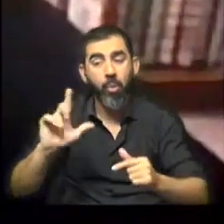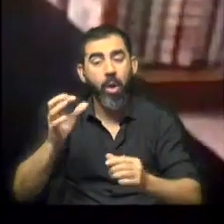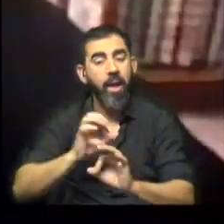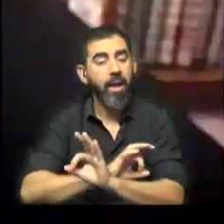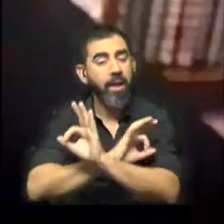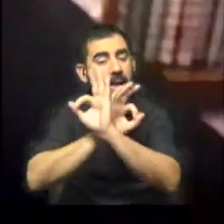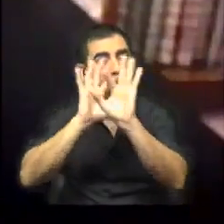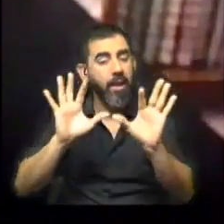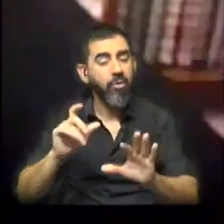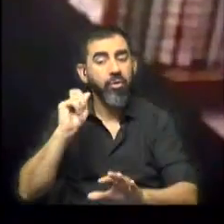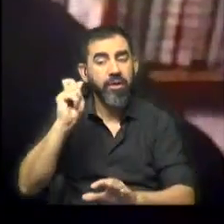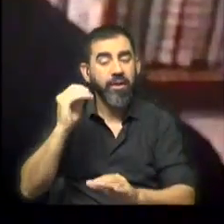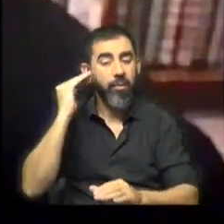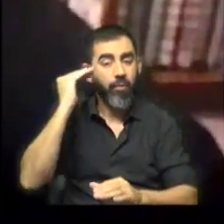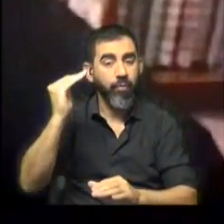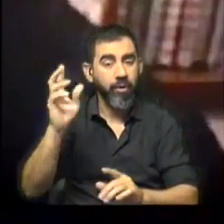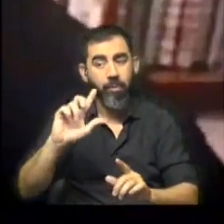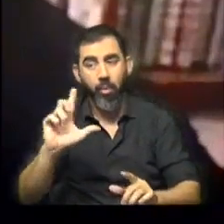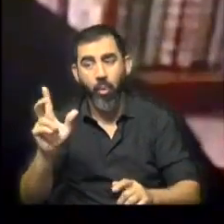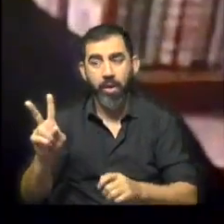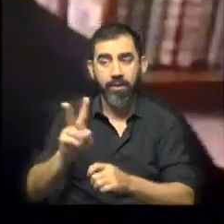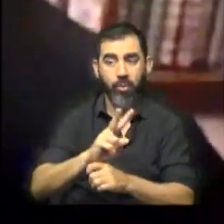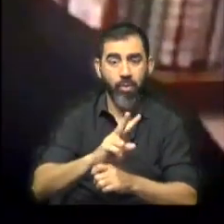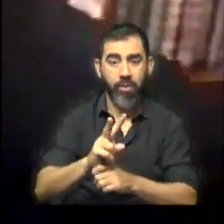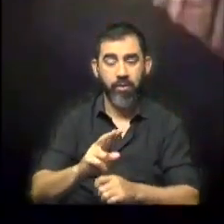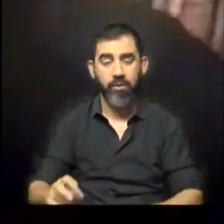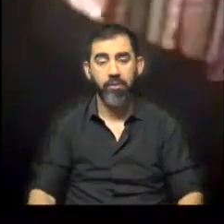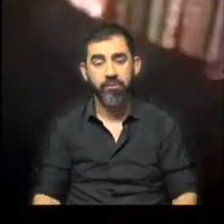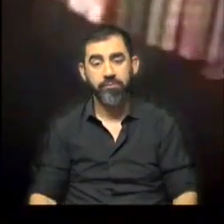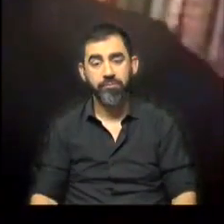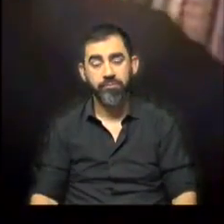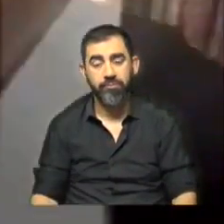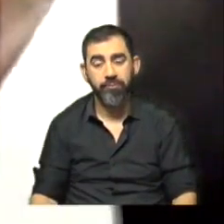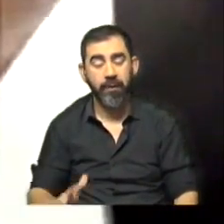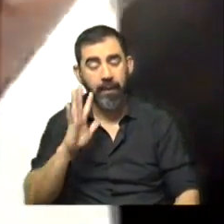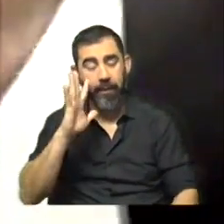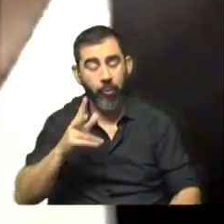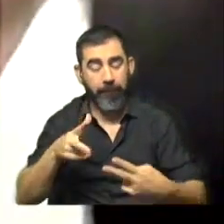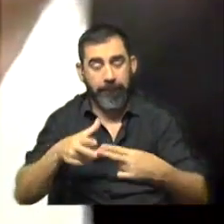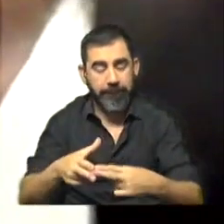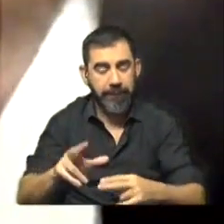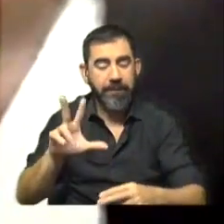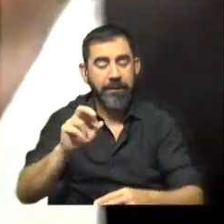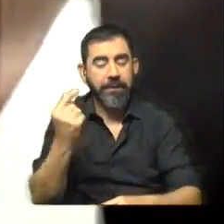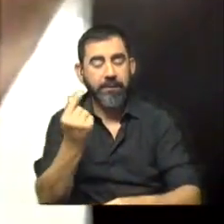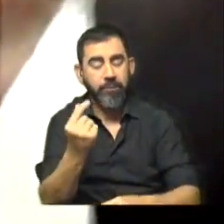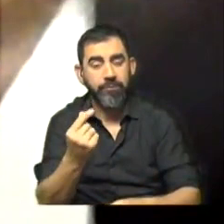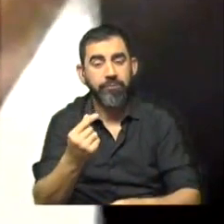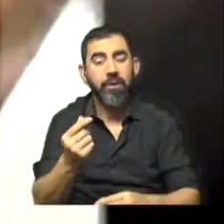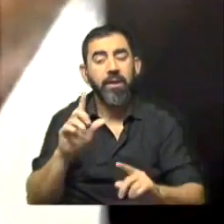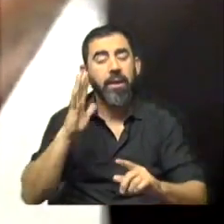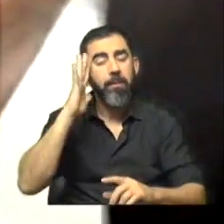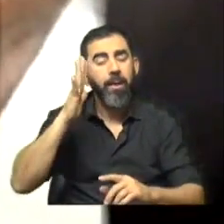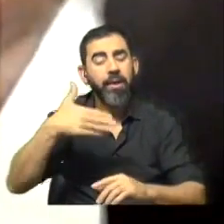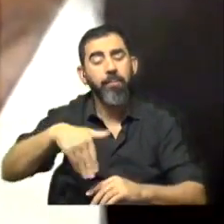muy definidas. Y después la inseguridad. Claro, Estela, y qué se puede esperar, disculpame que te interrumpa y tenemos 30 segundos, pero qué se puede esperar para